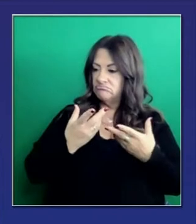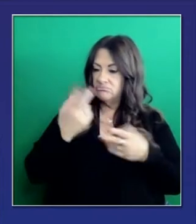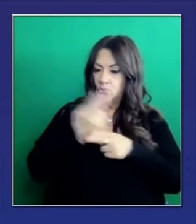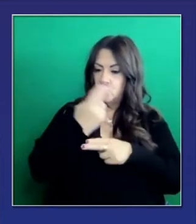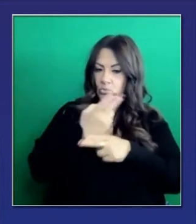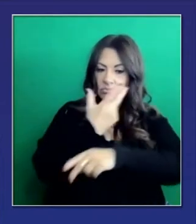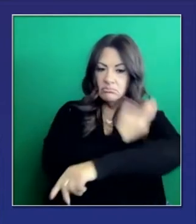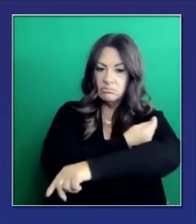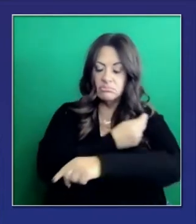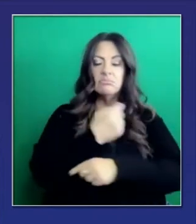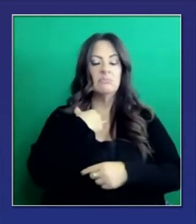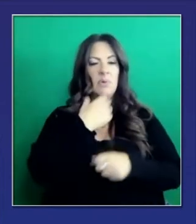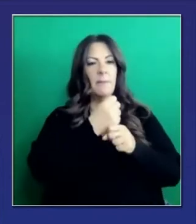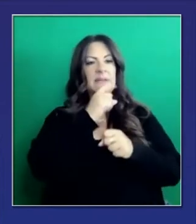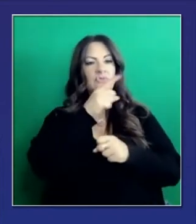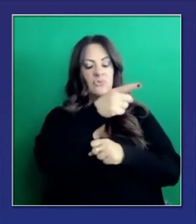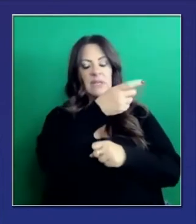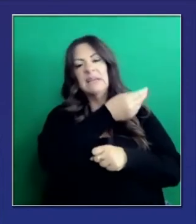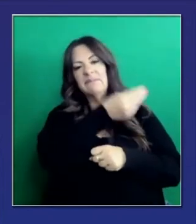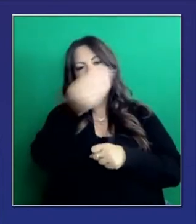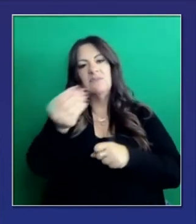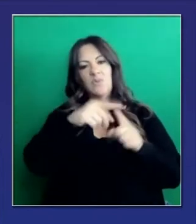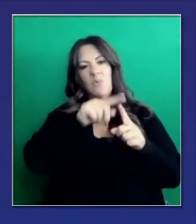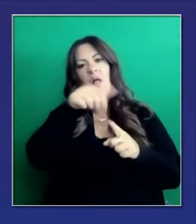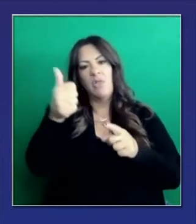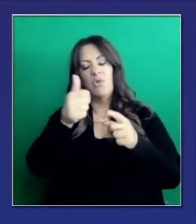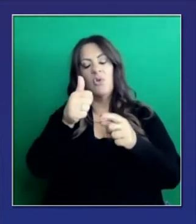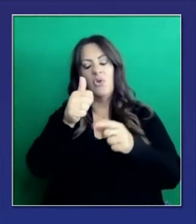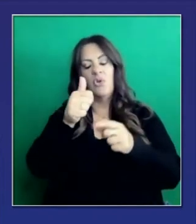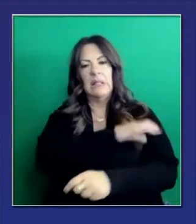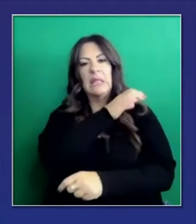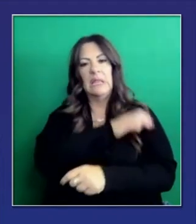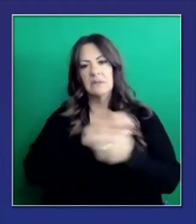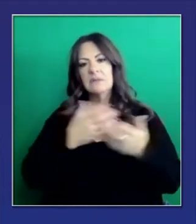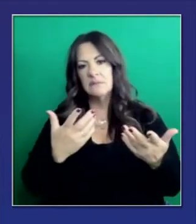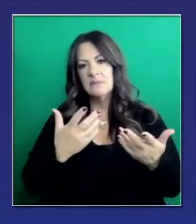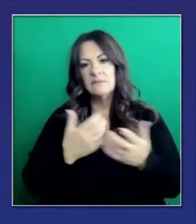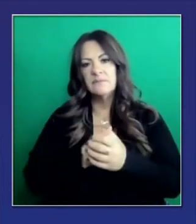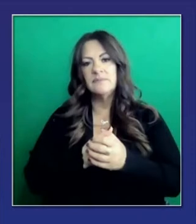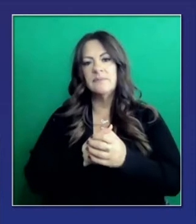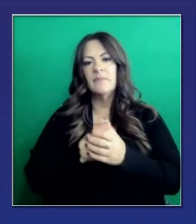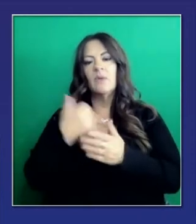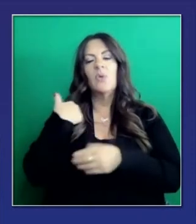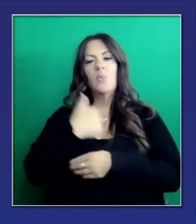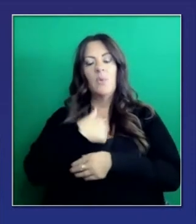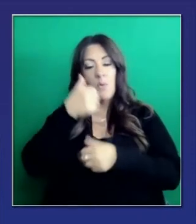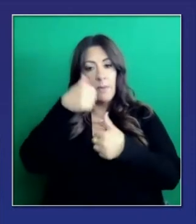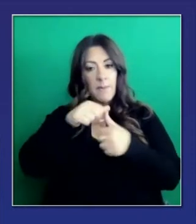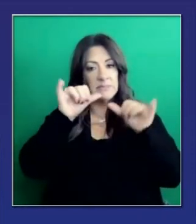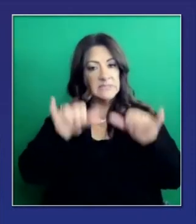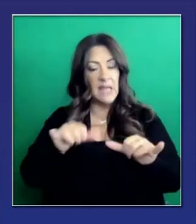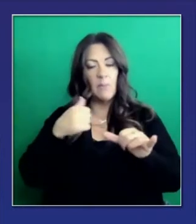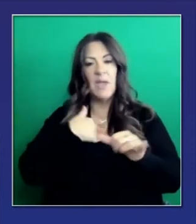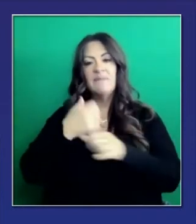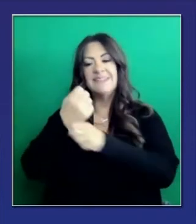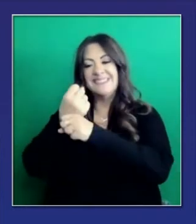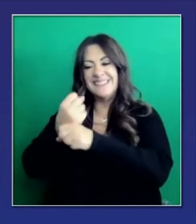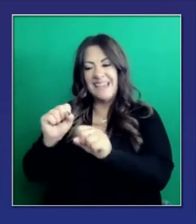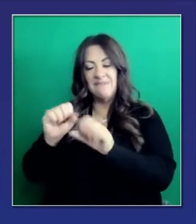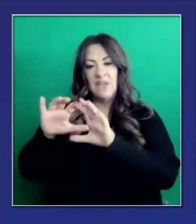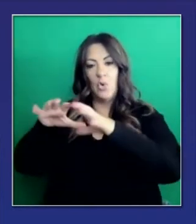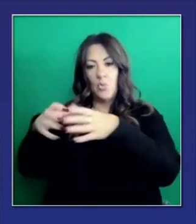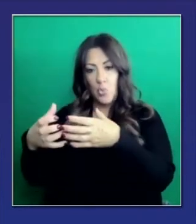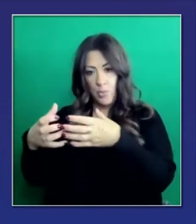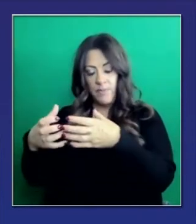que es una perspectiva. Cada equipo de vacunas, como ya saben, tenemos... Esto es pre nuestra fuerza de equipo de trabajo especial.